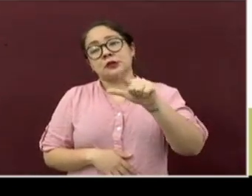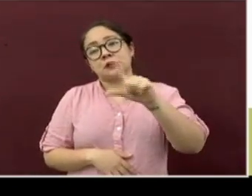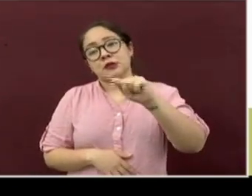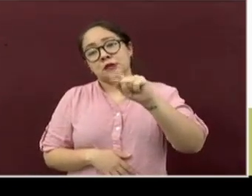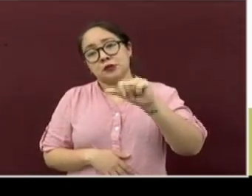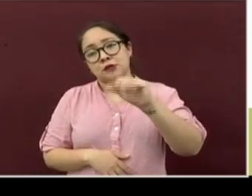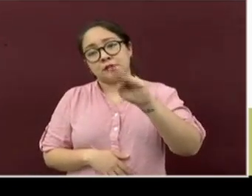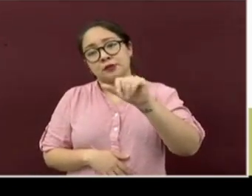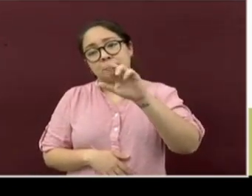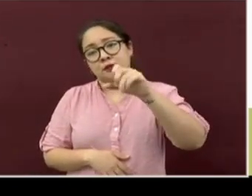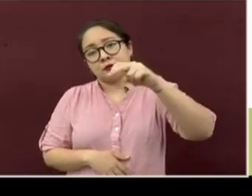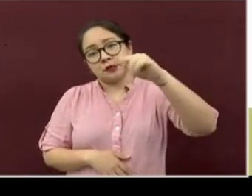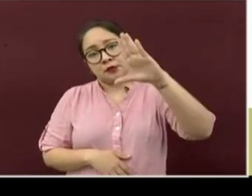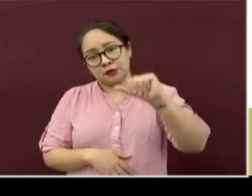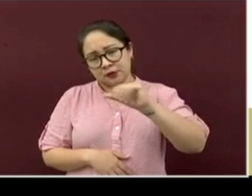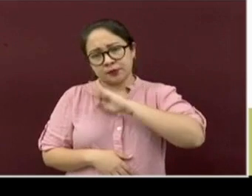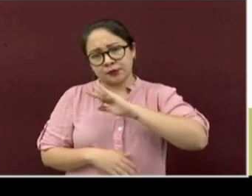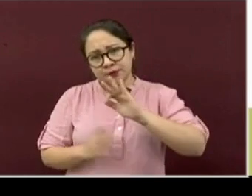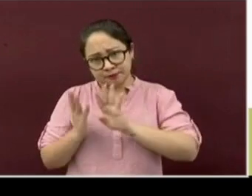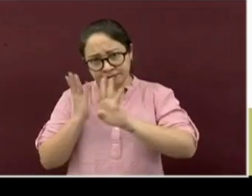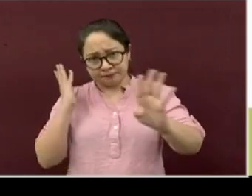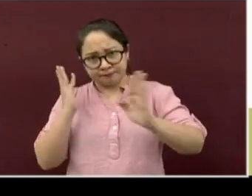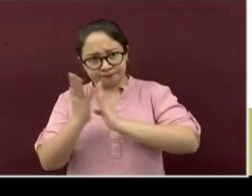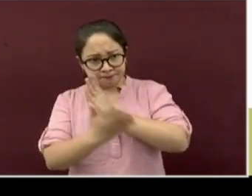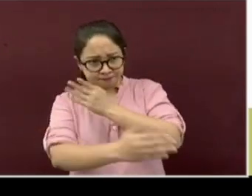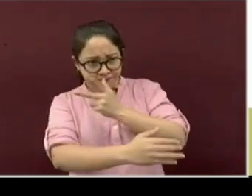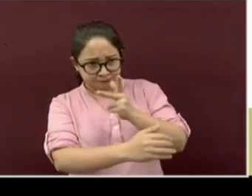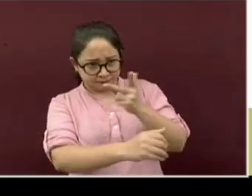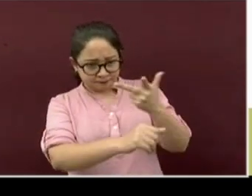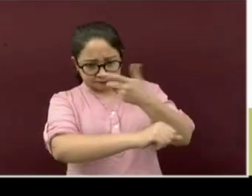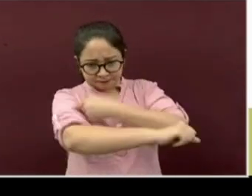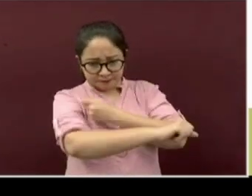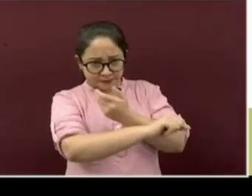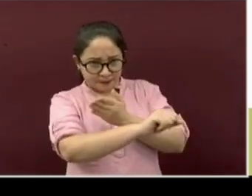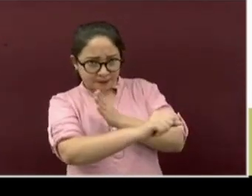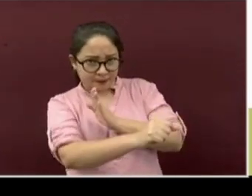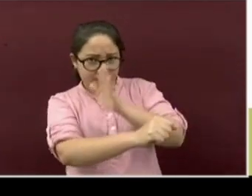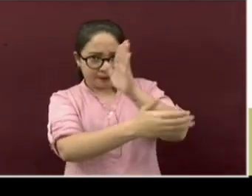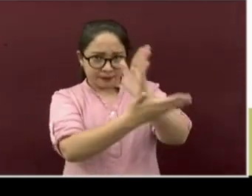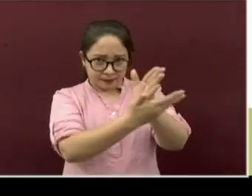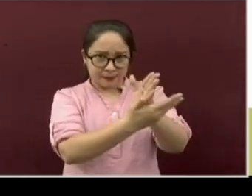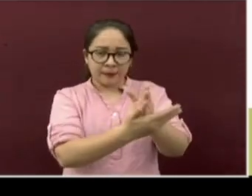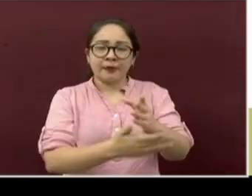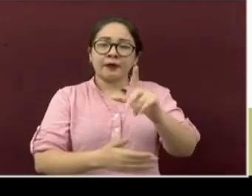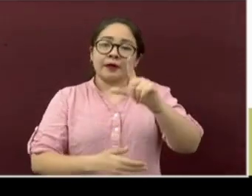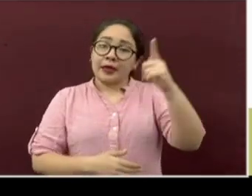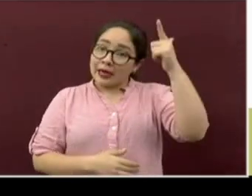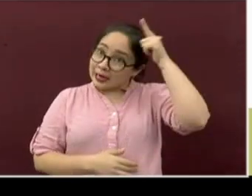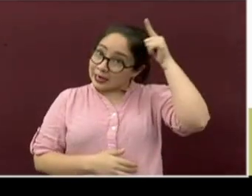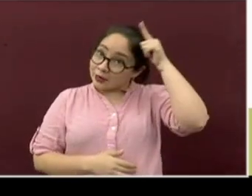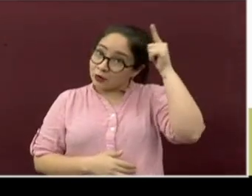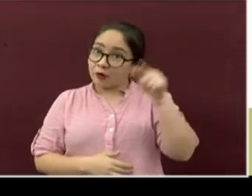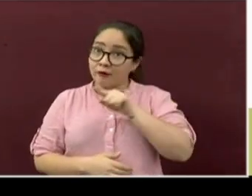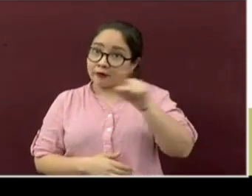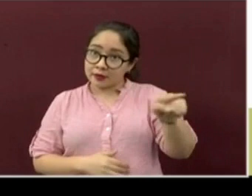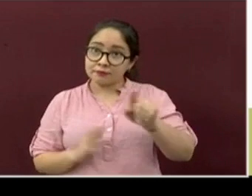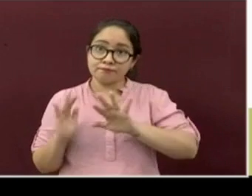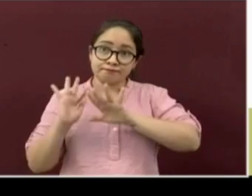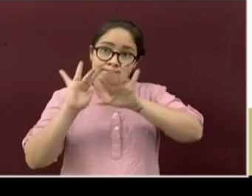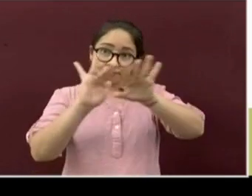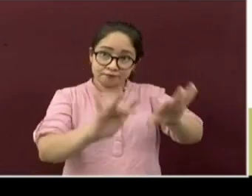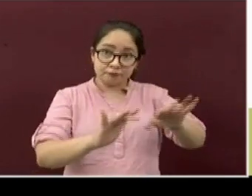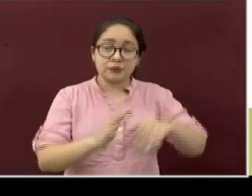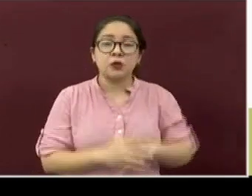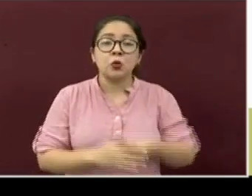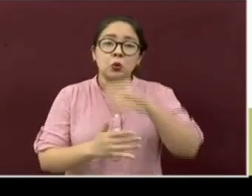recibir su vacuna en la macro sede de Lerdo de Tejada. Y finalmente, los pobladores